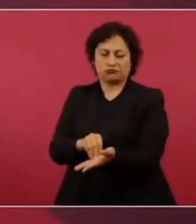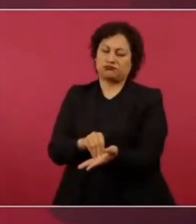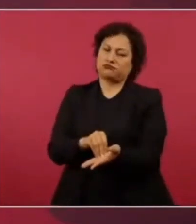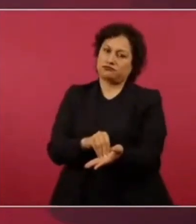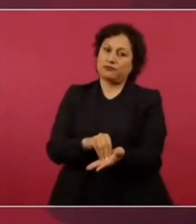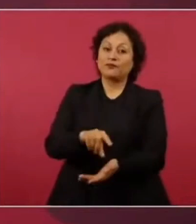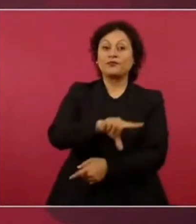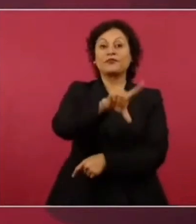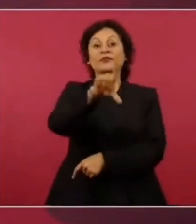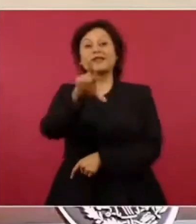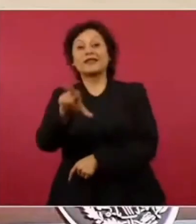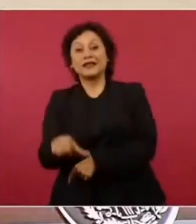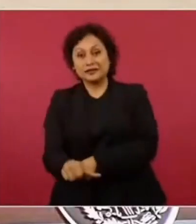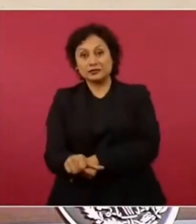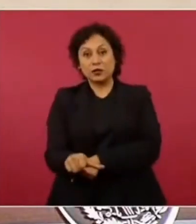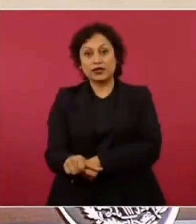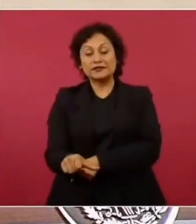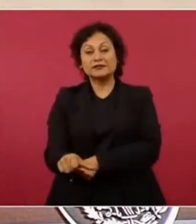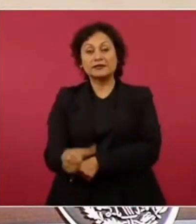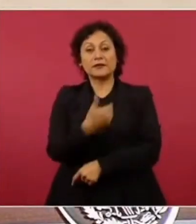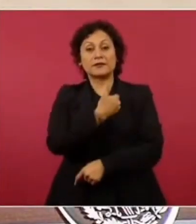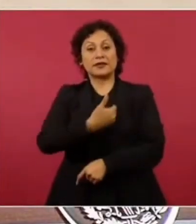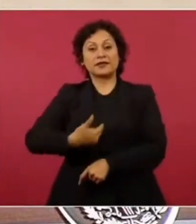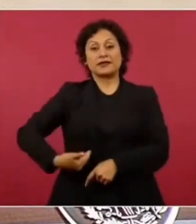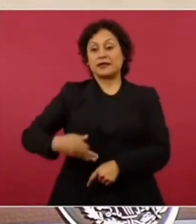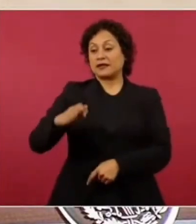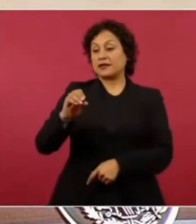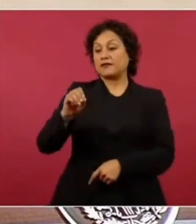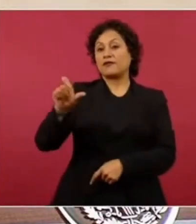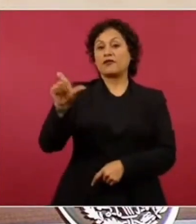con la bandera del cambio